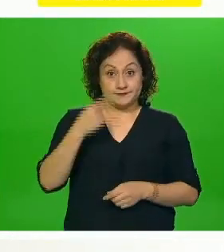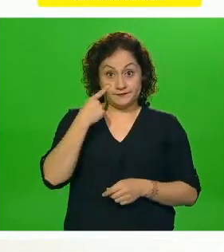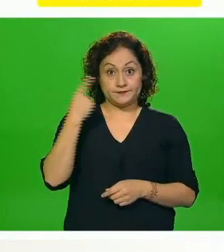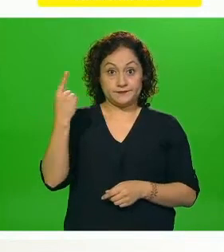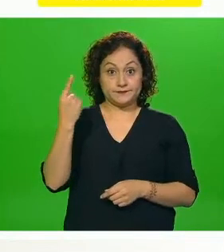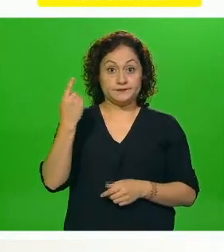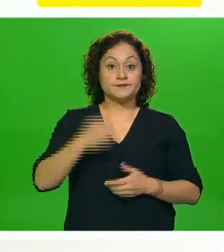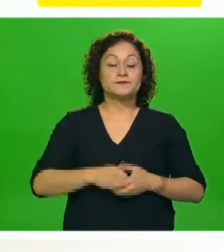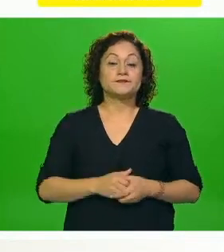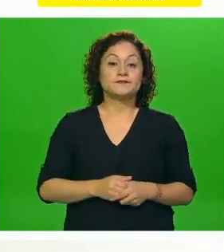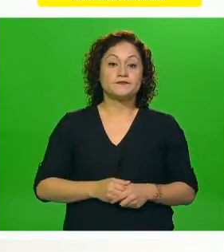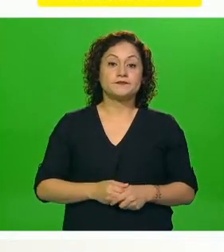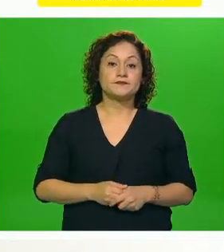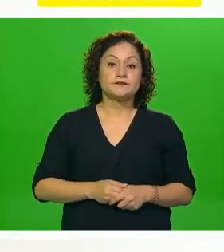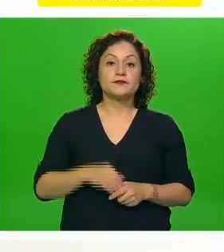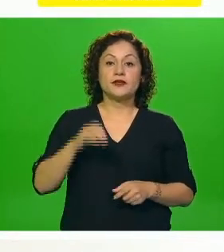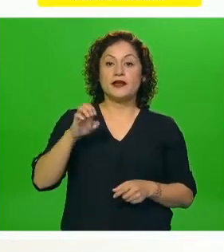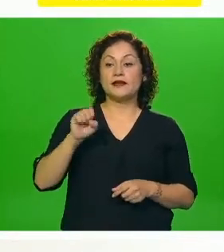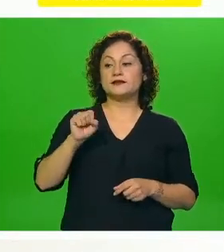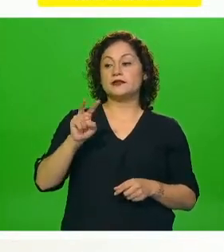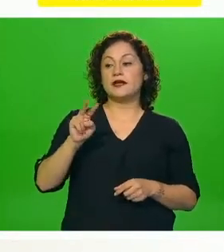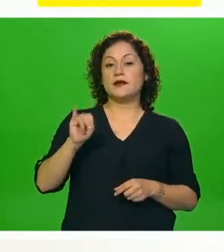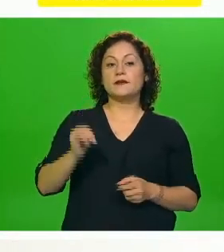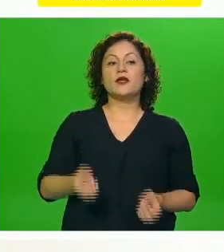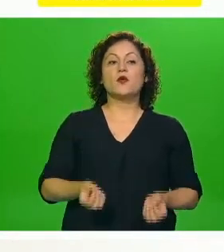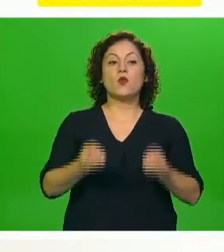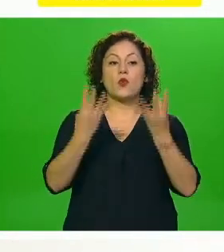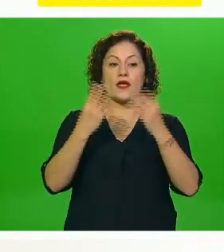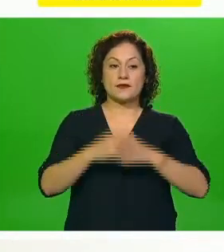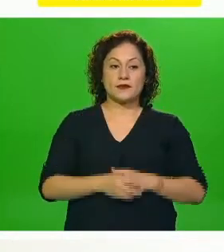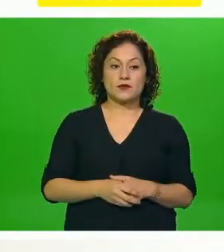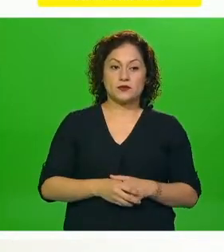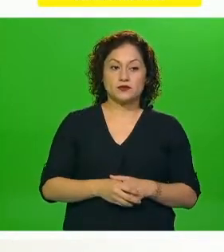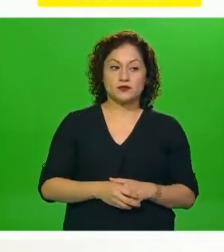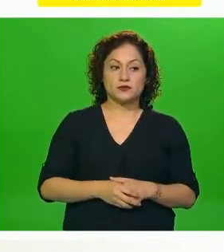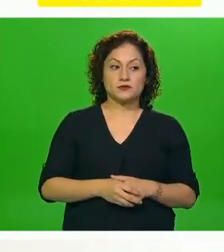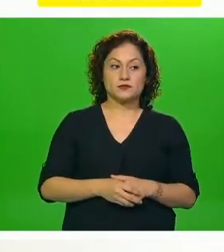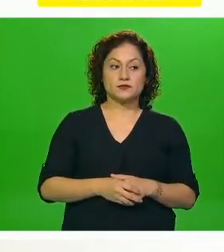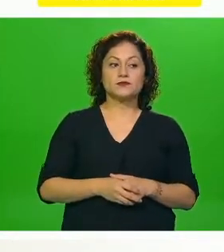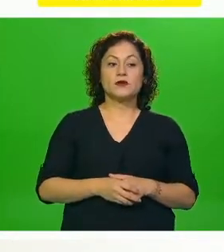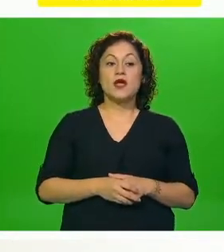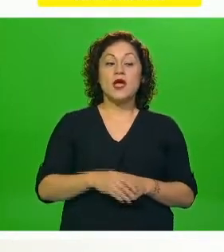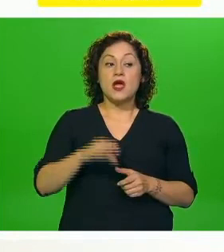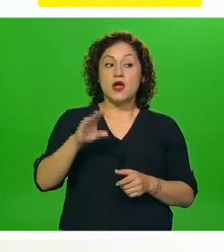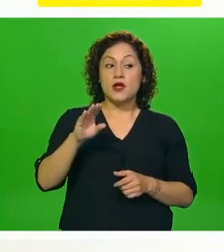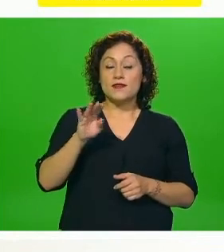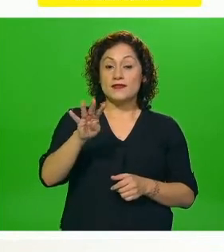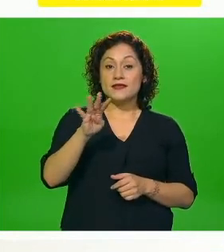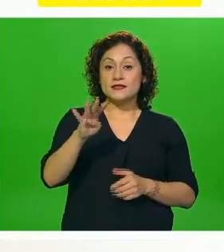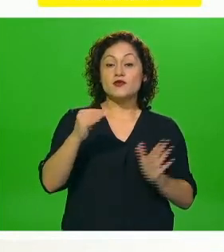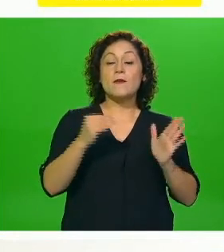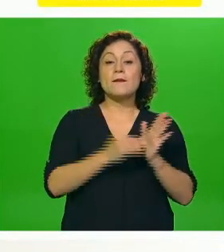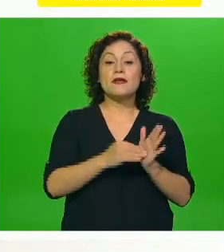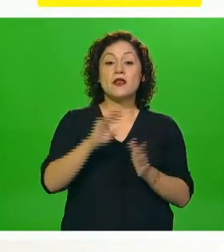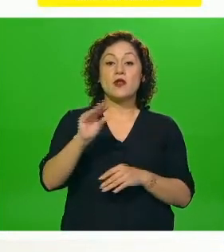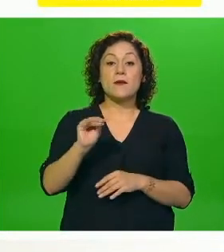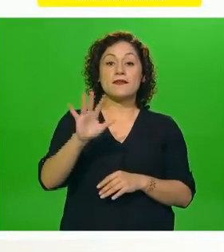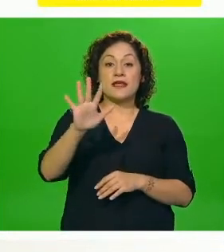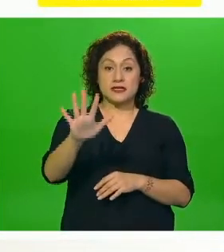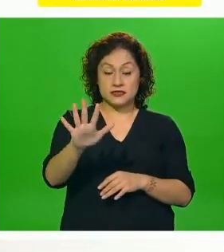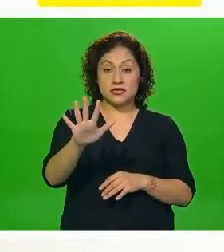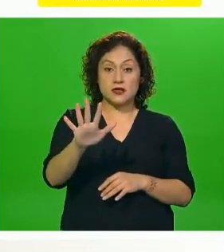porcentaje de esos exávis es decir de estos 19.095 exávis que hasta el momento se han notificado